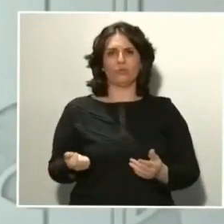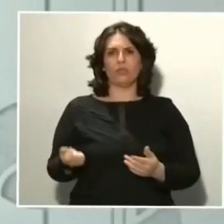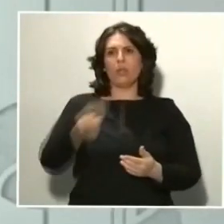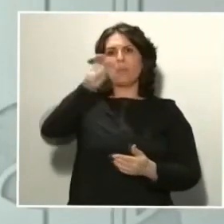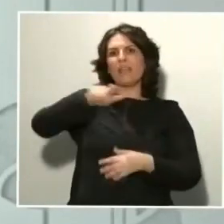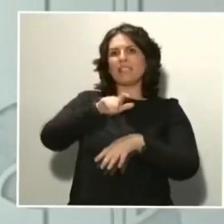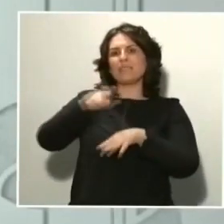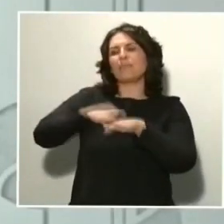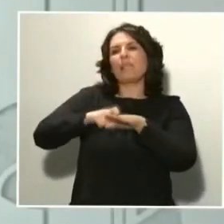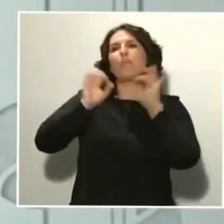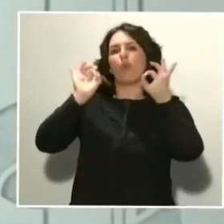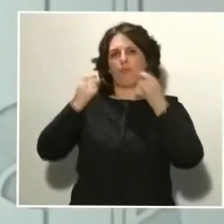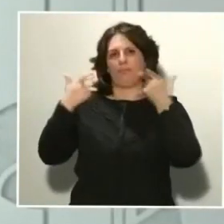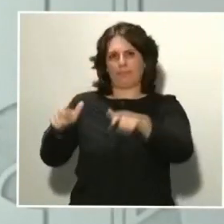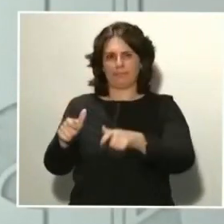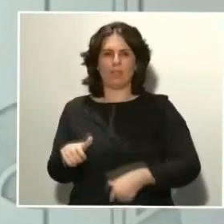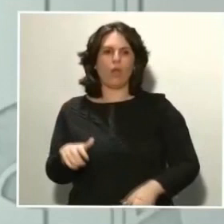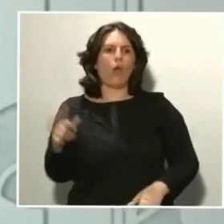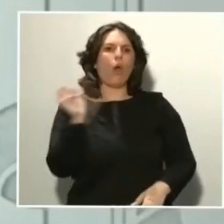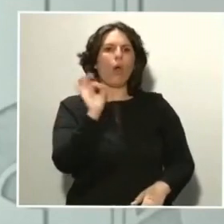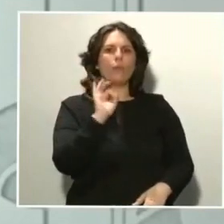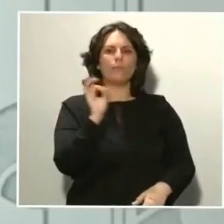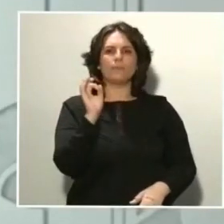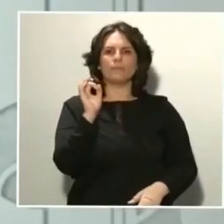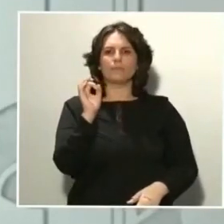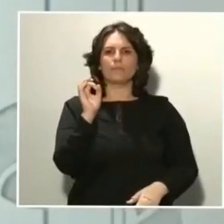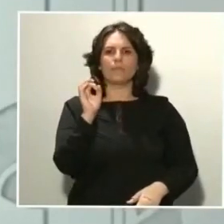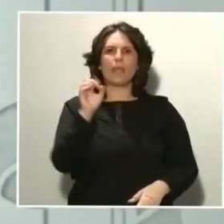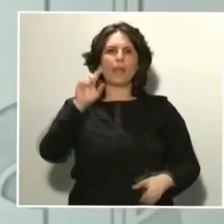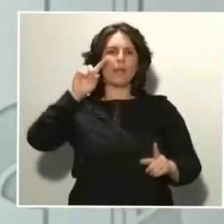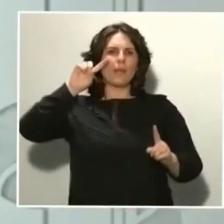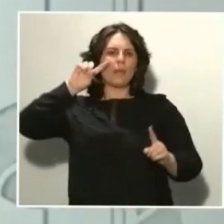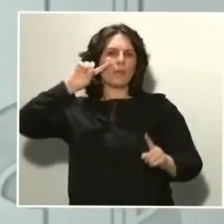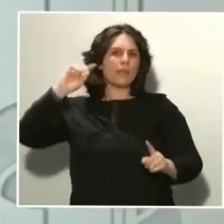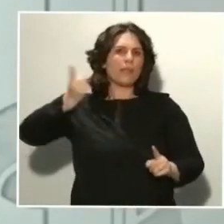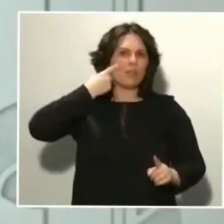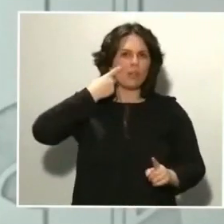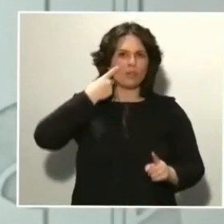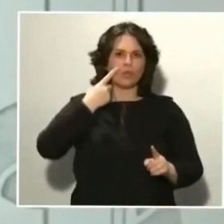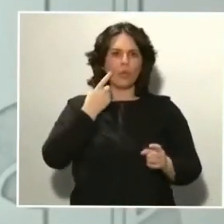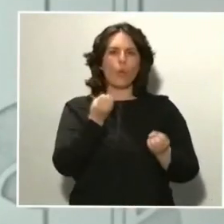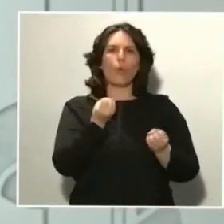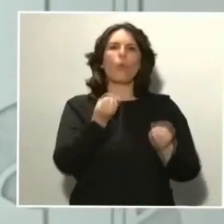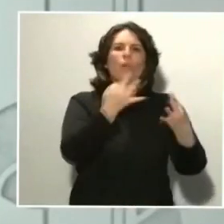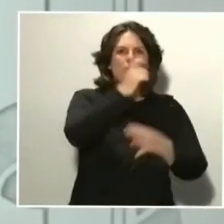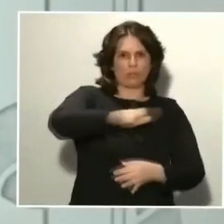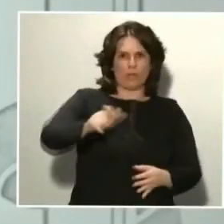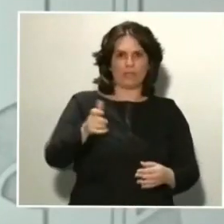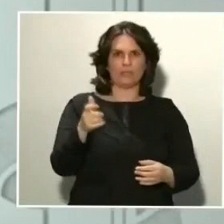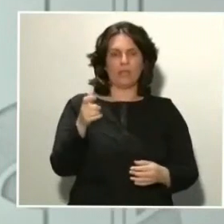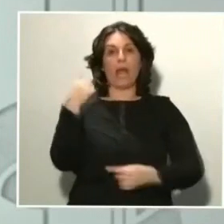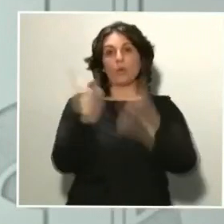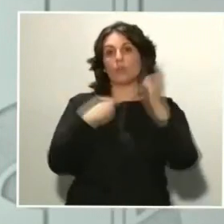la cantidad de detección que se ha podido producir o no. Hay algunas comunidades en las que, obviamente,